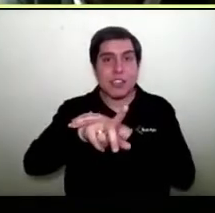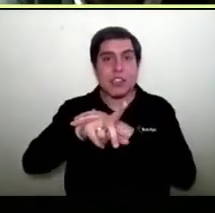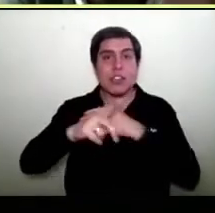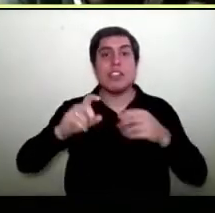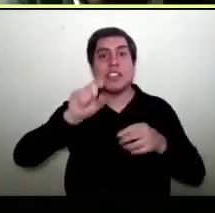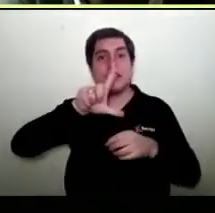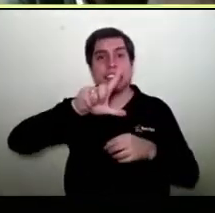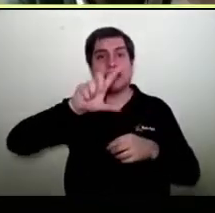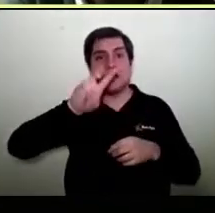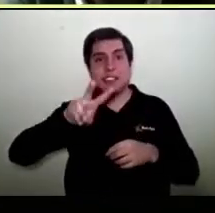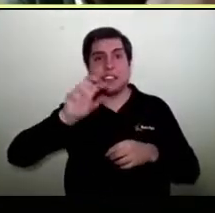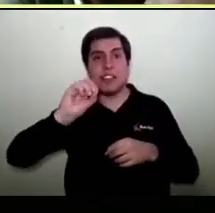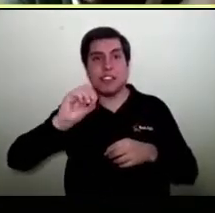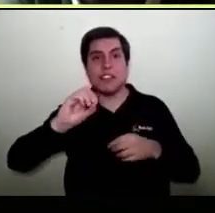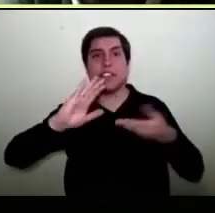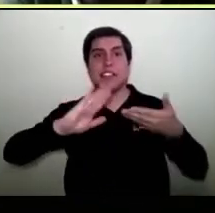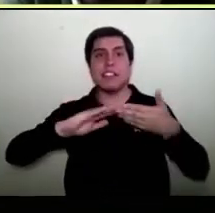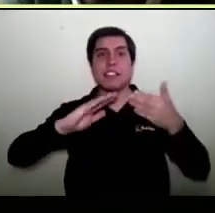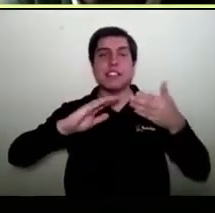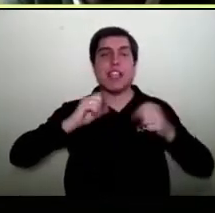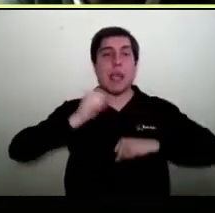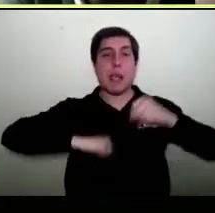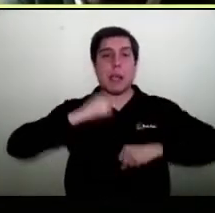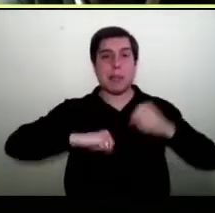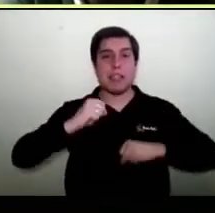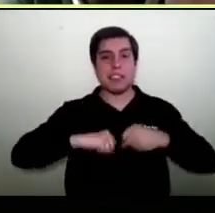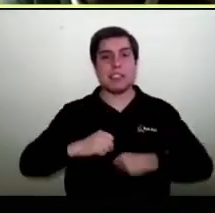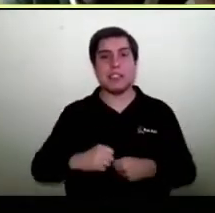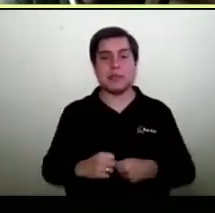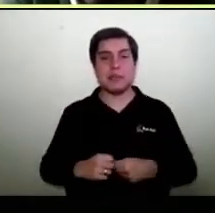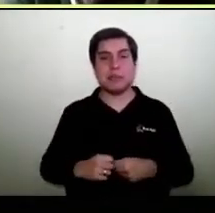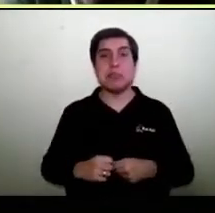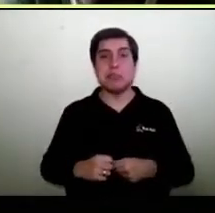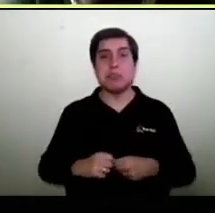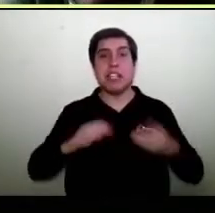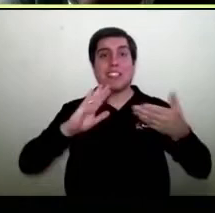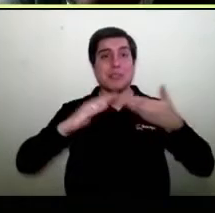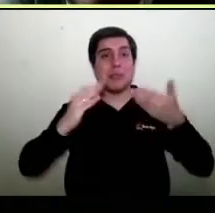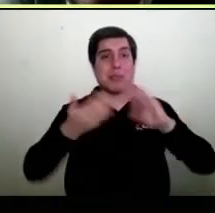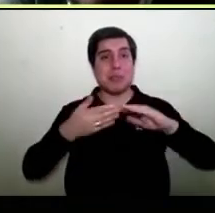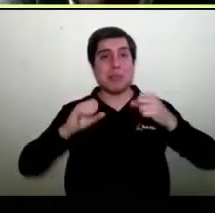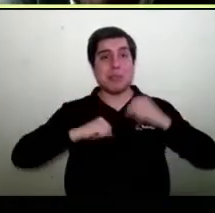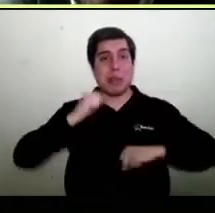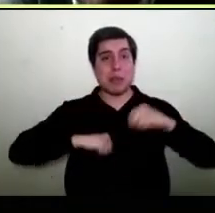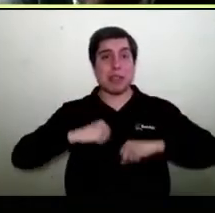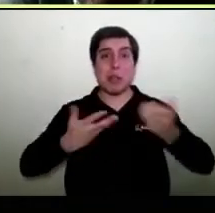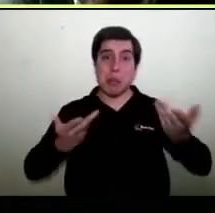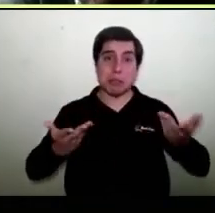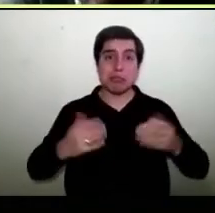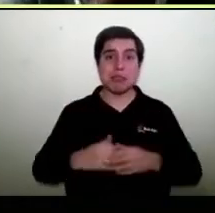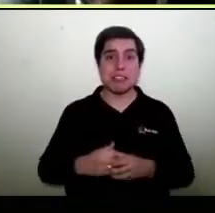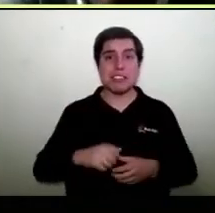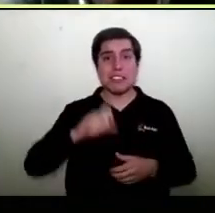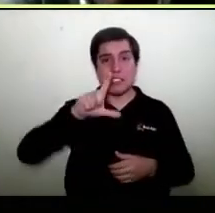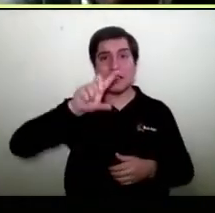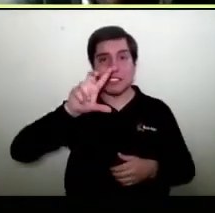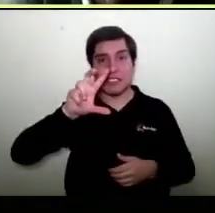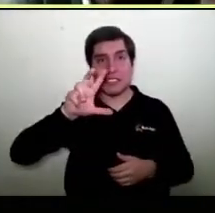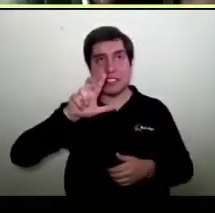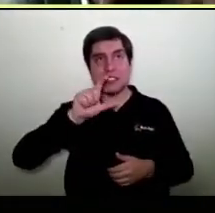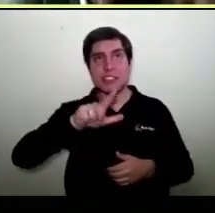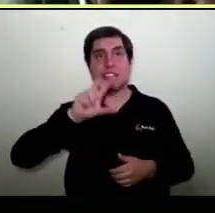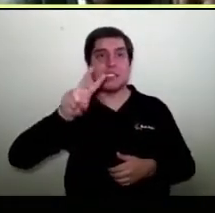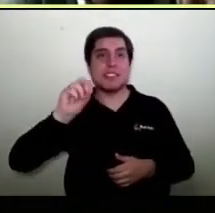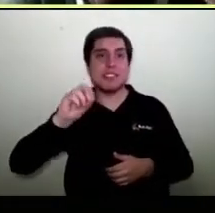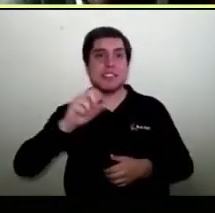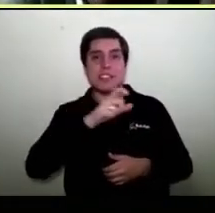720 tiendas más. Bien, tengo comunidad empresarial. Entonces, ya tengo 720 empresas con las